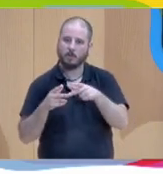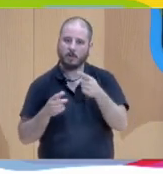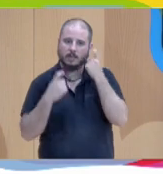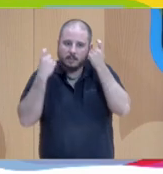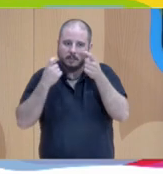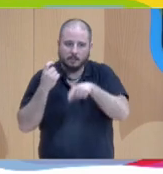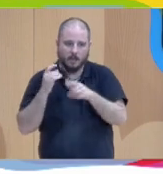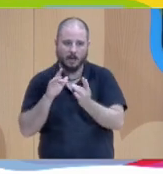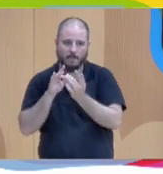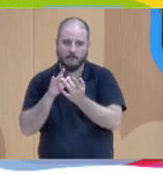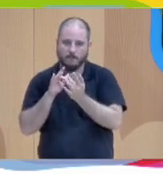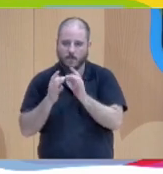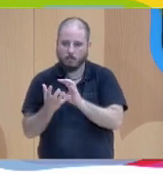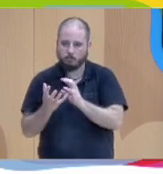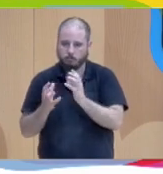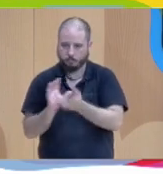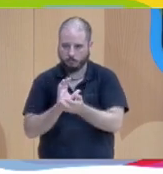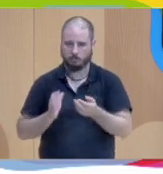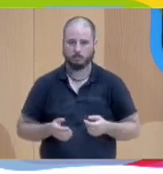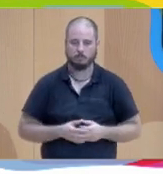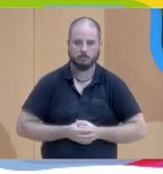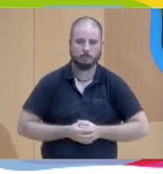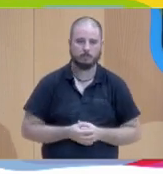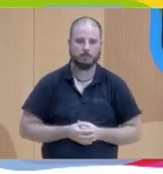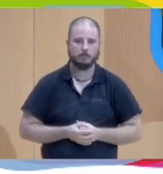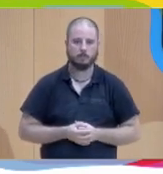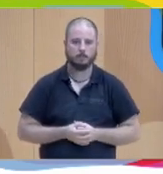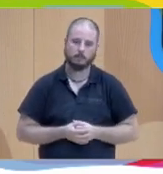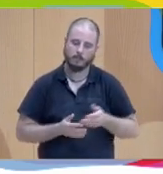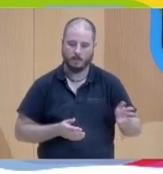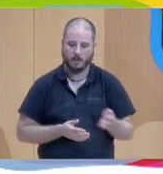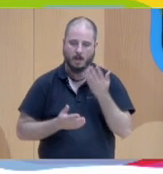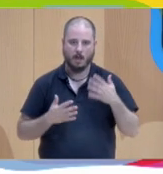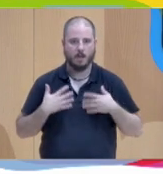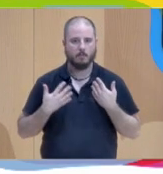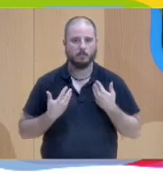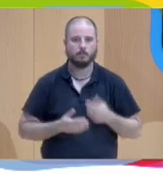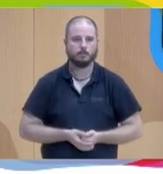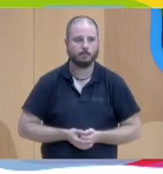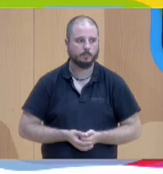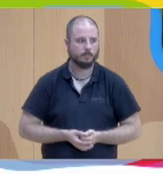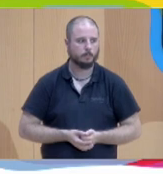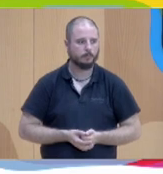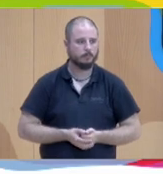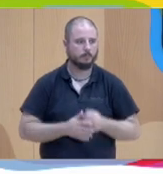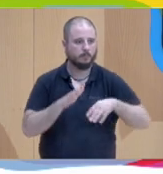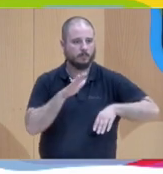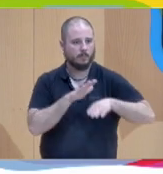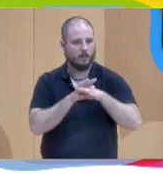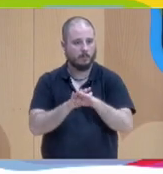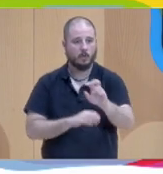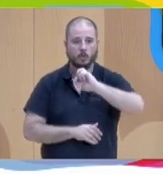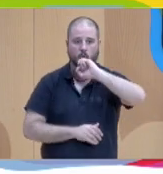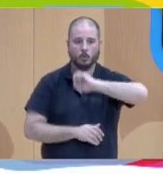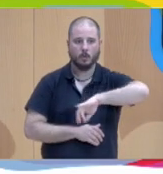resonantes entre nosotros y con las personas. A por ellas, entonces. Seguimos. Camino de Tudela. José Antonio,